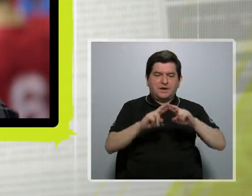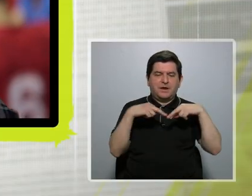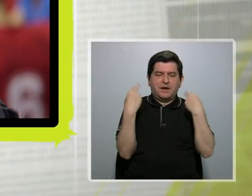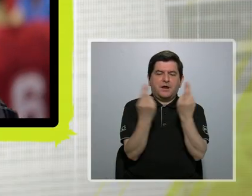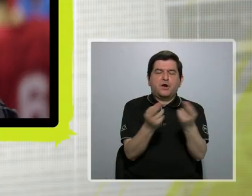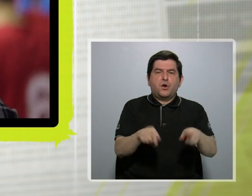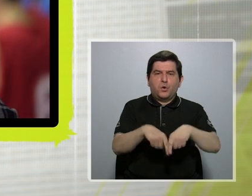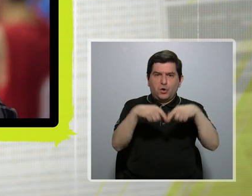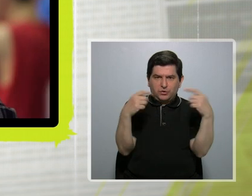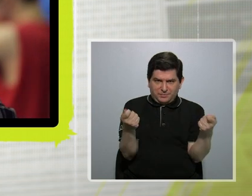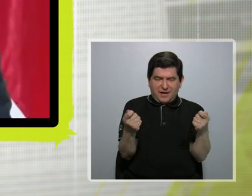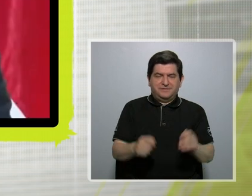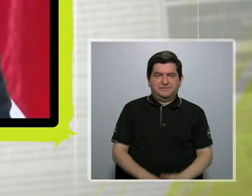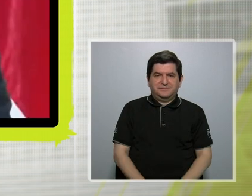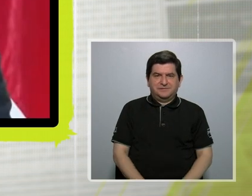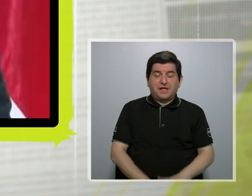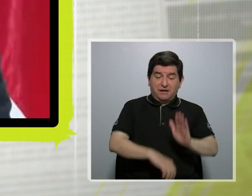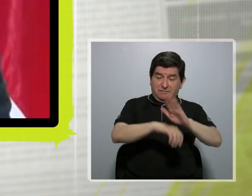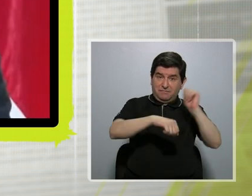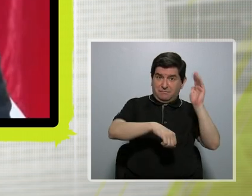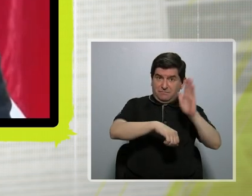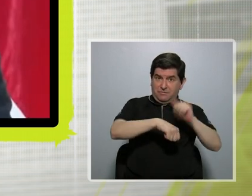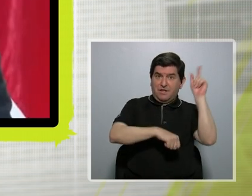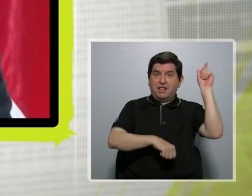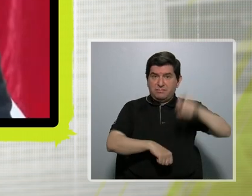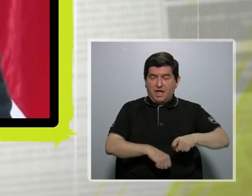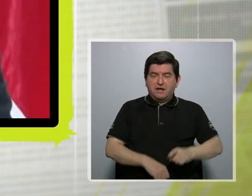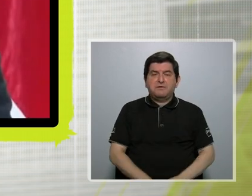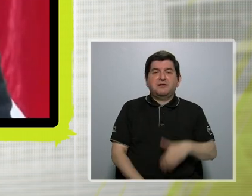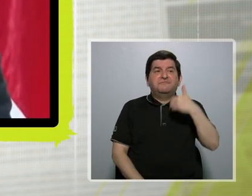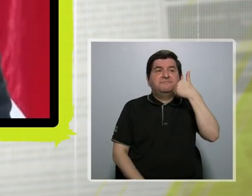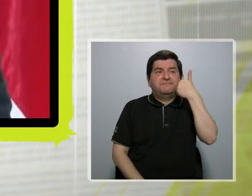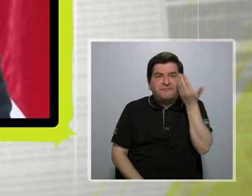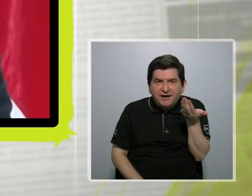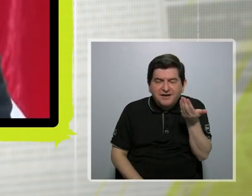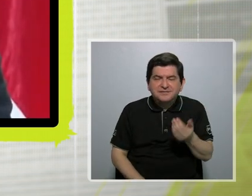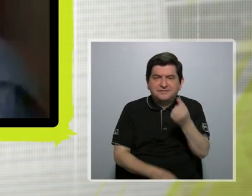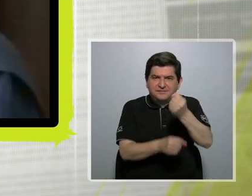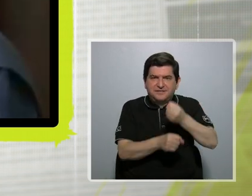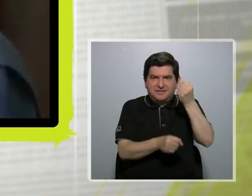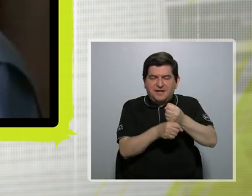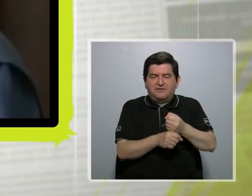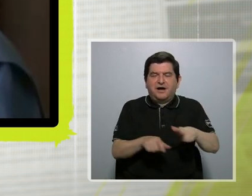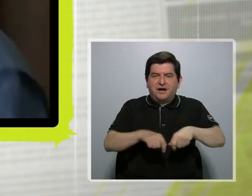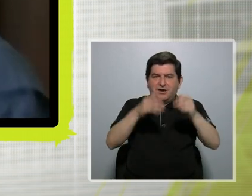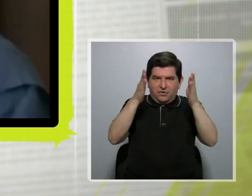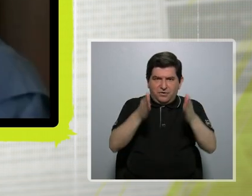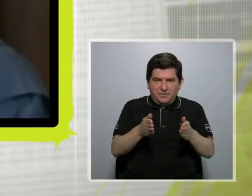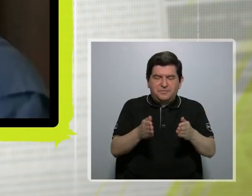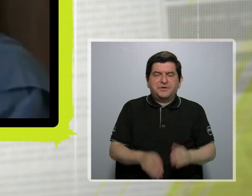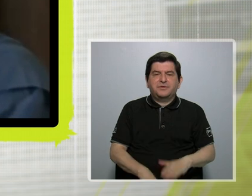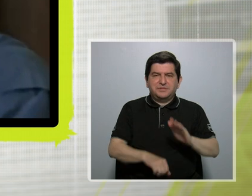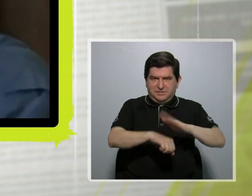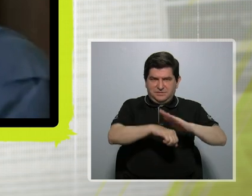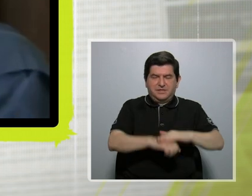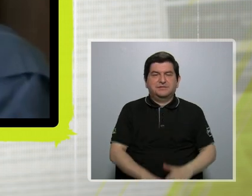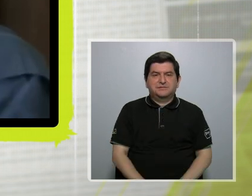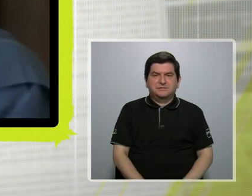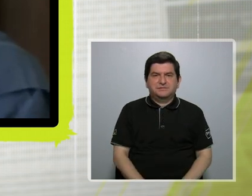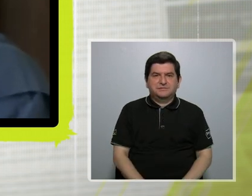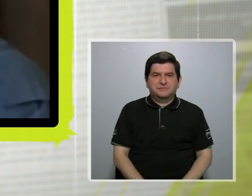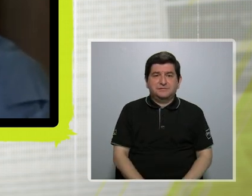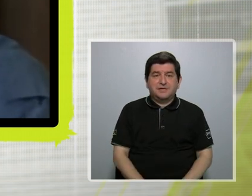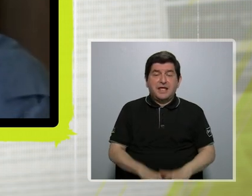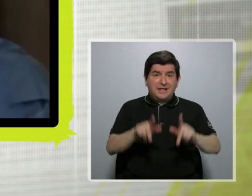de prensa, si las convocan deberían facilitar el trabajo de la prensa. Cada vez